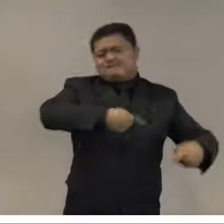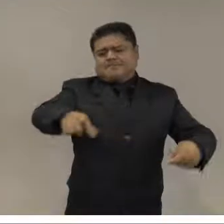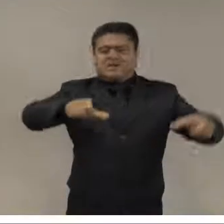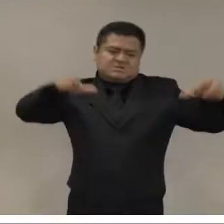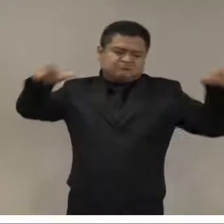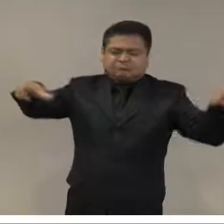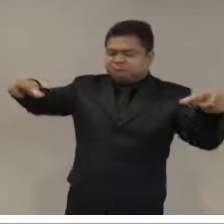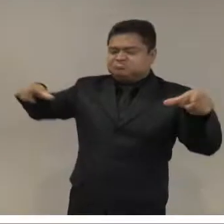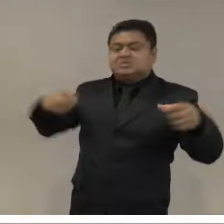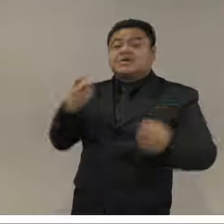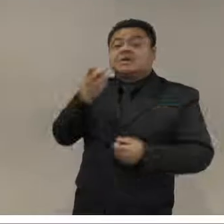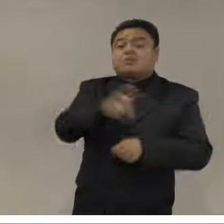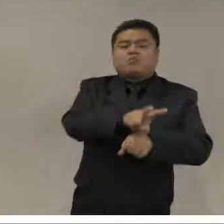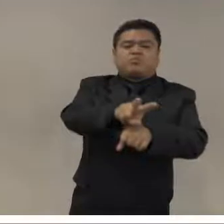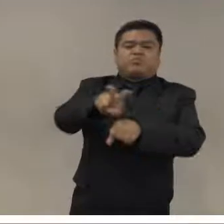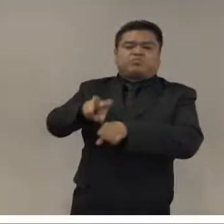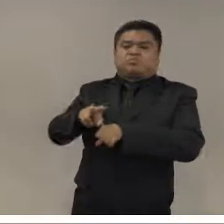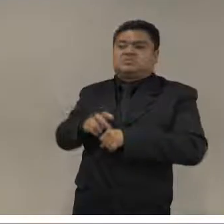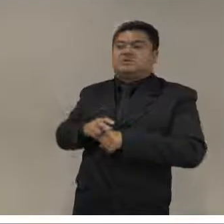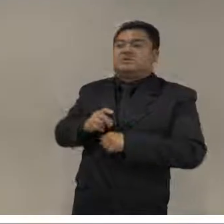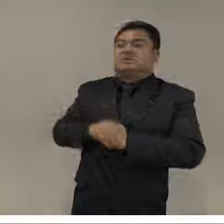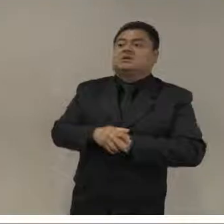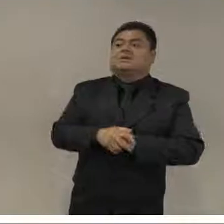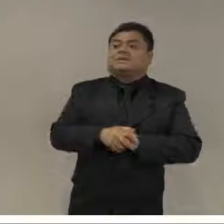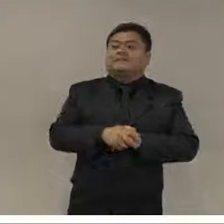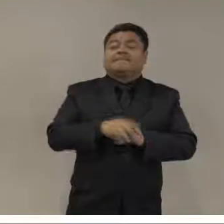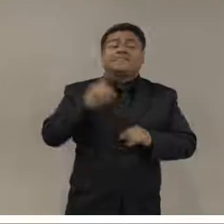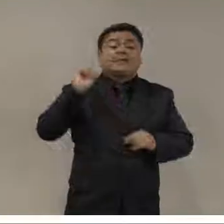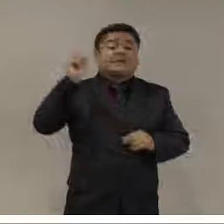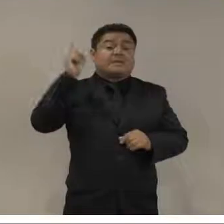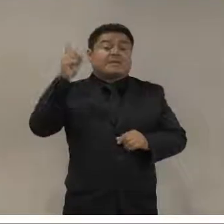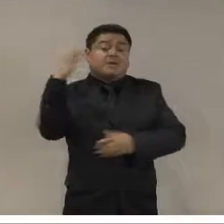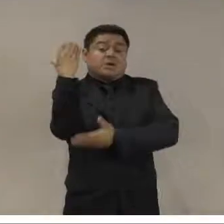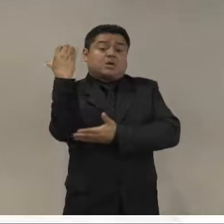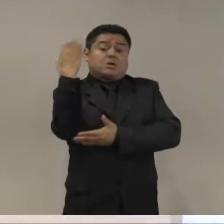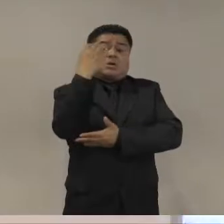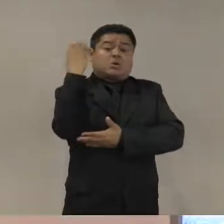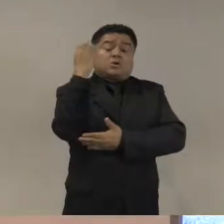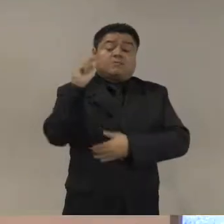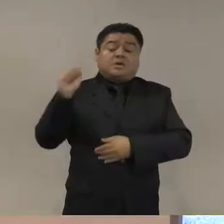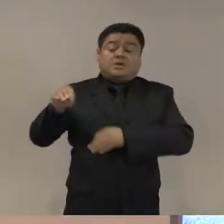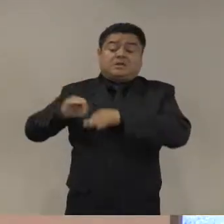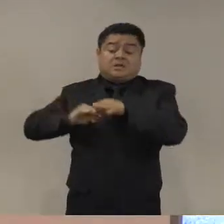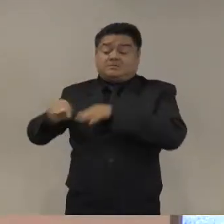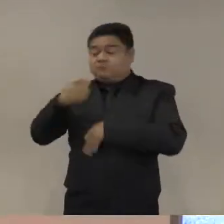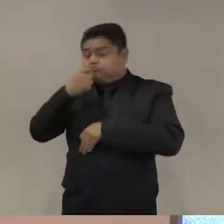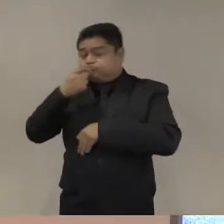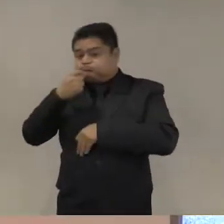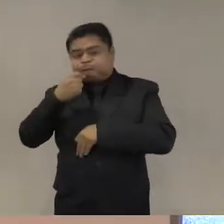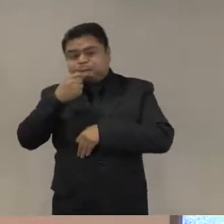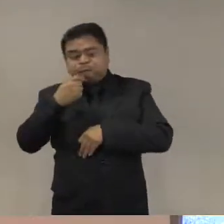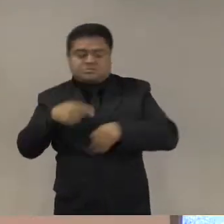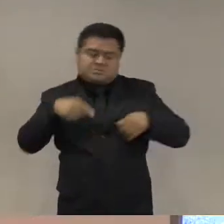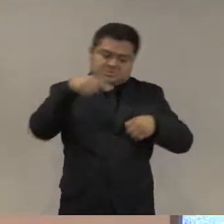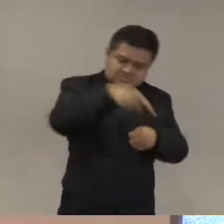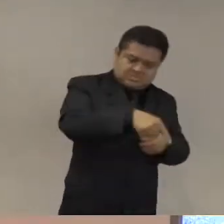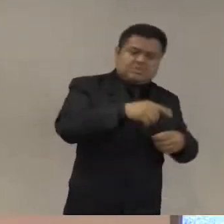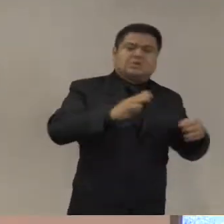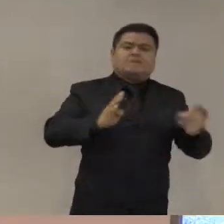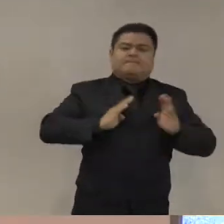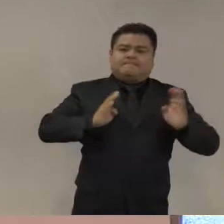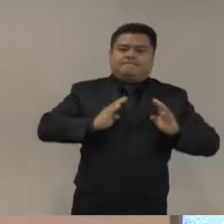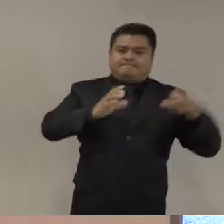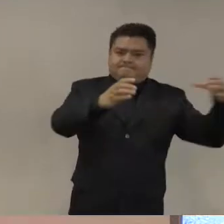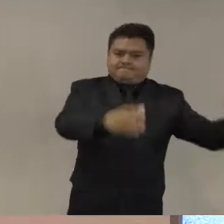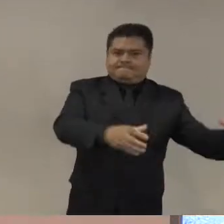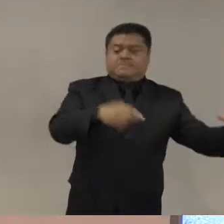principal. Y el trabajo policivo o policiaco, como dicen aquí, no es uno de esos. Mientras tanto, la fuerza policiaca